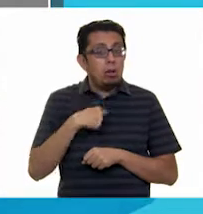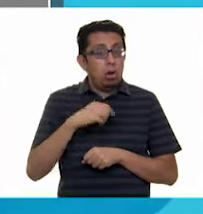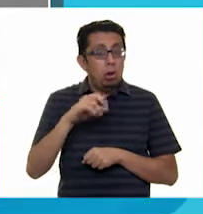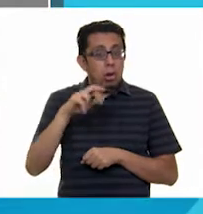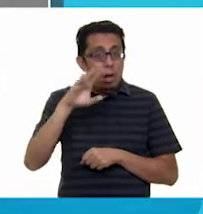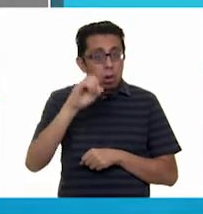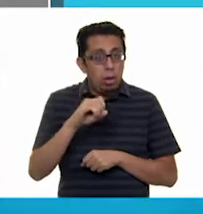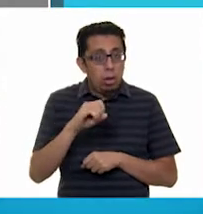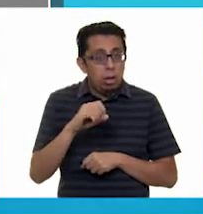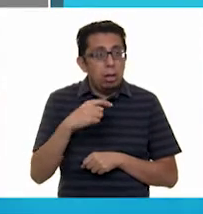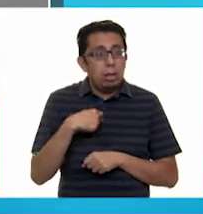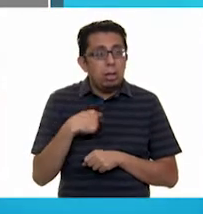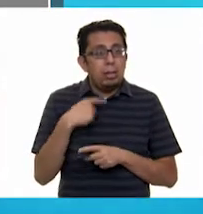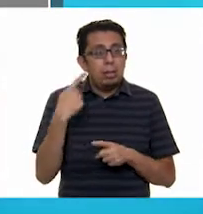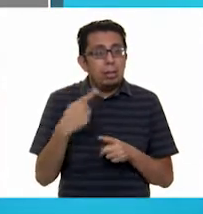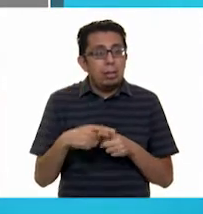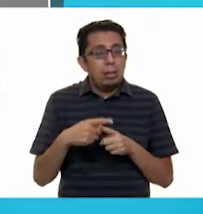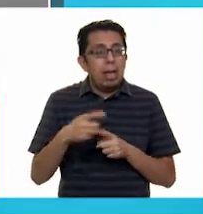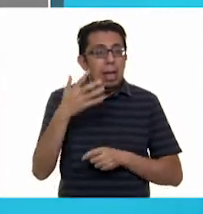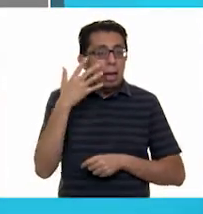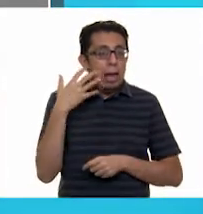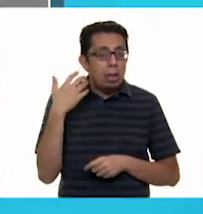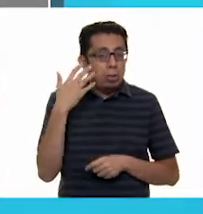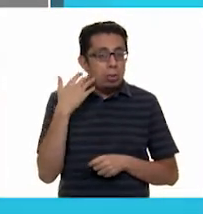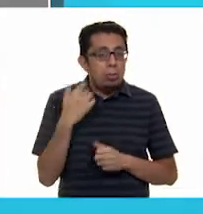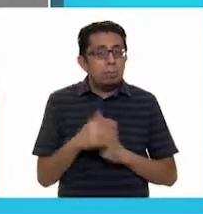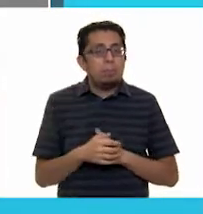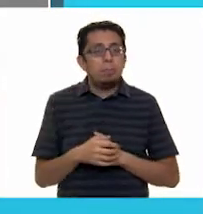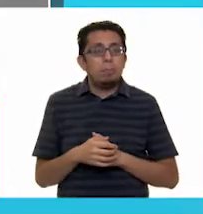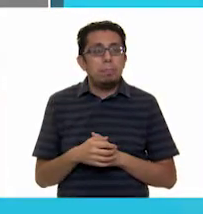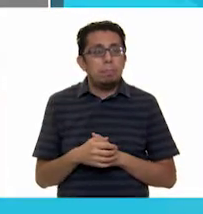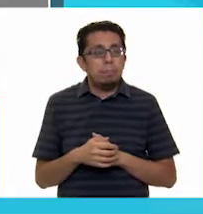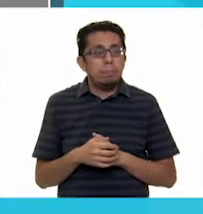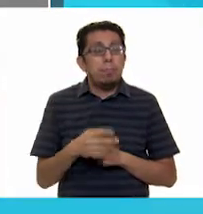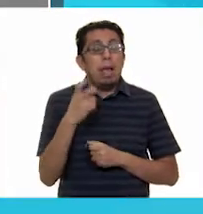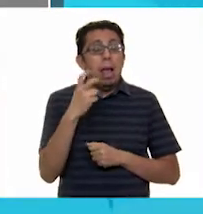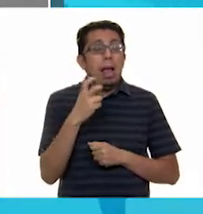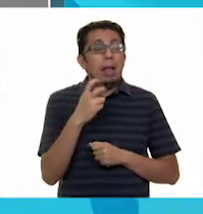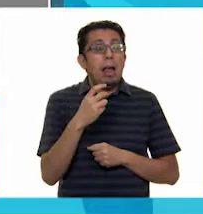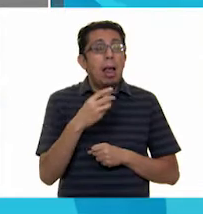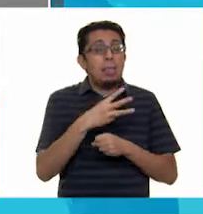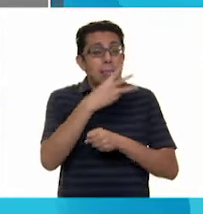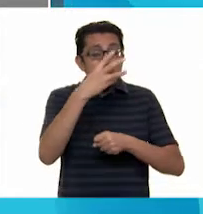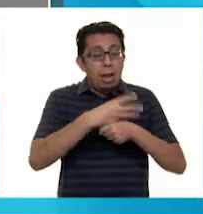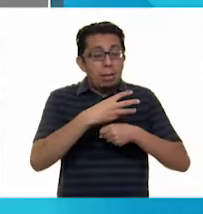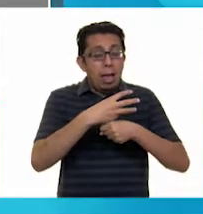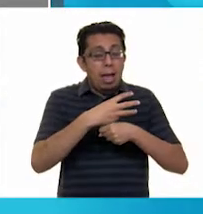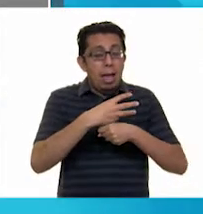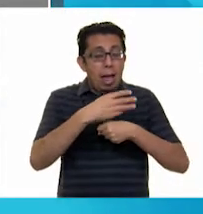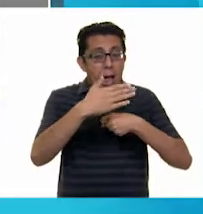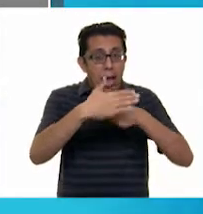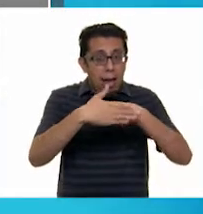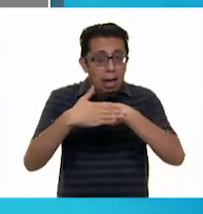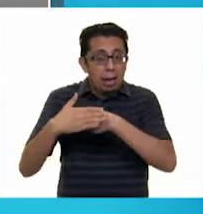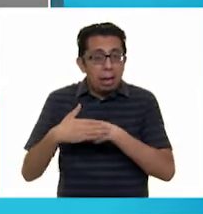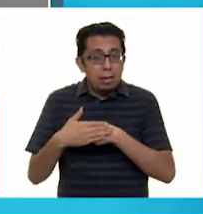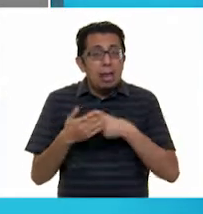Carola, seré el gato. Esta es la tercera llamada. ¡Tercera!